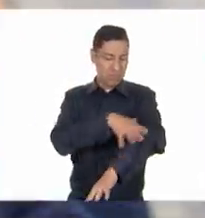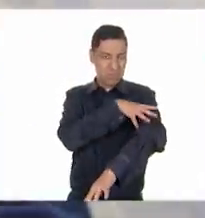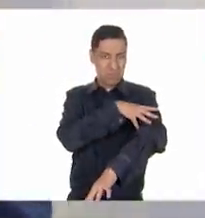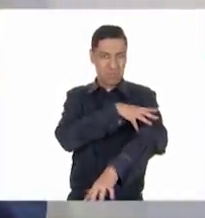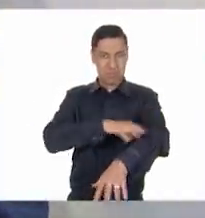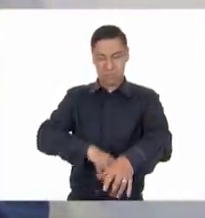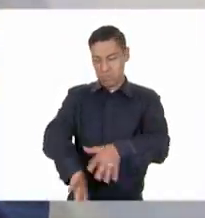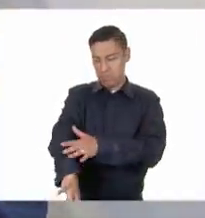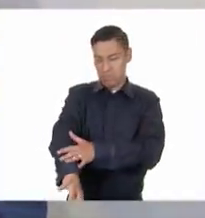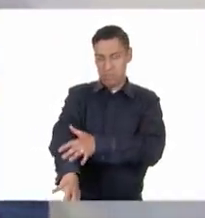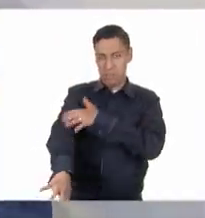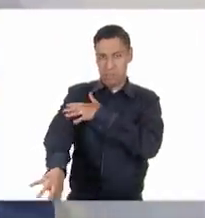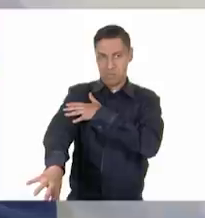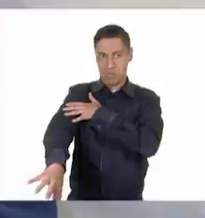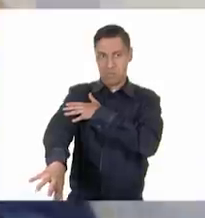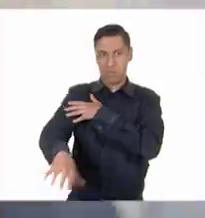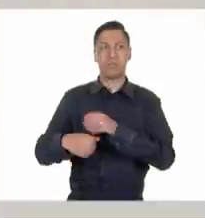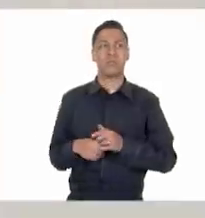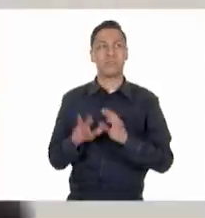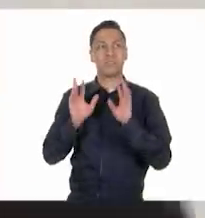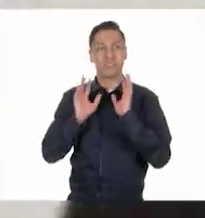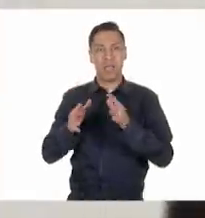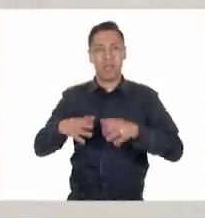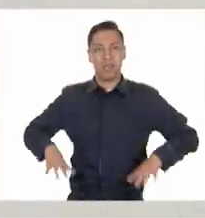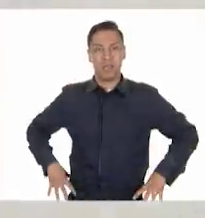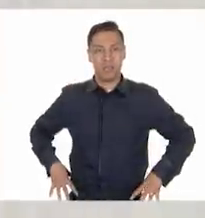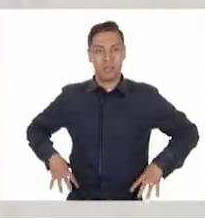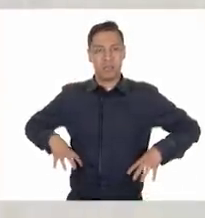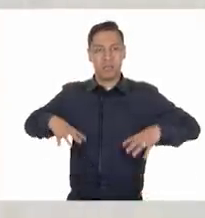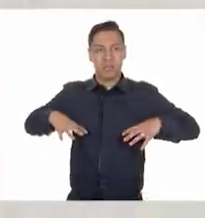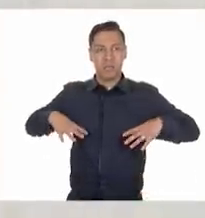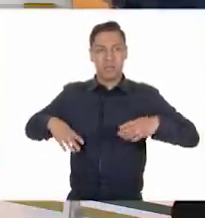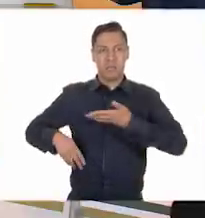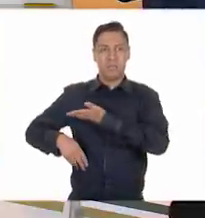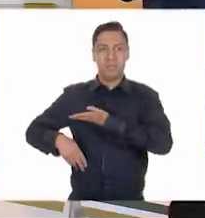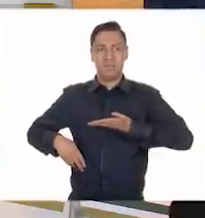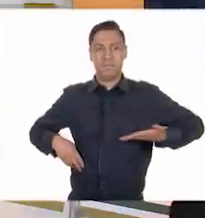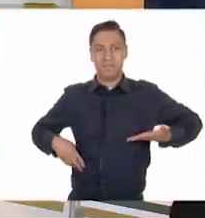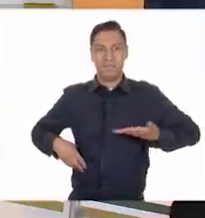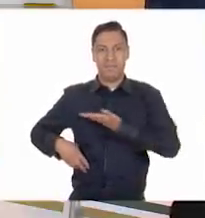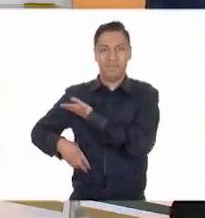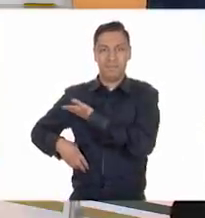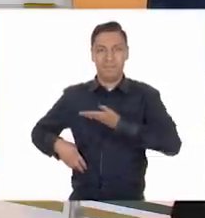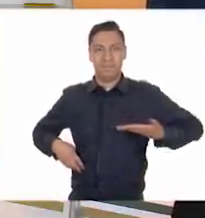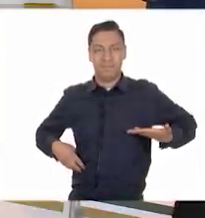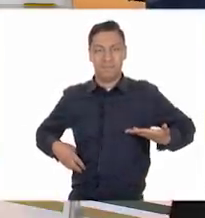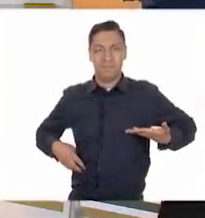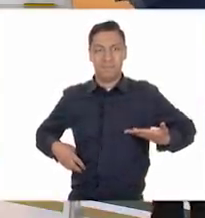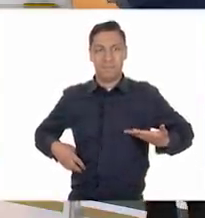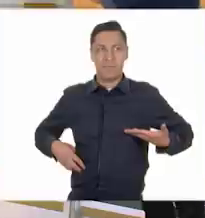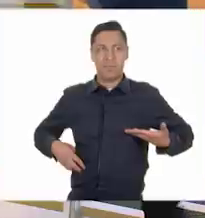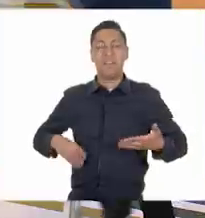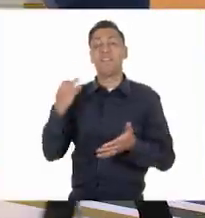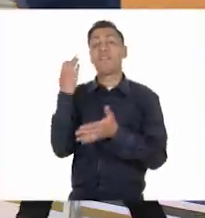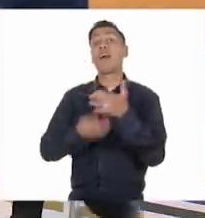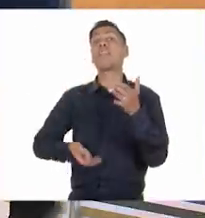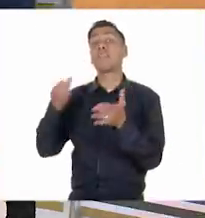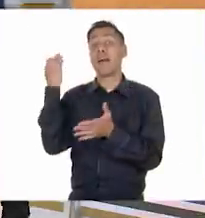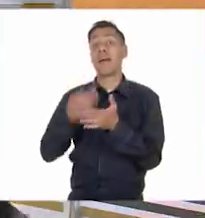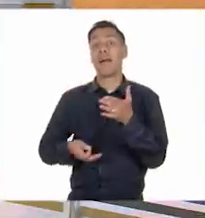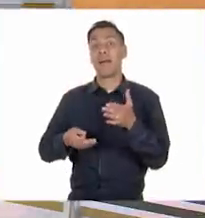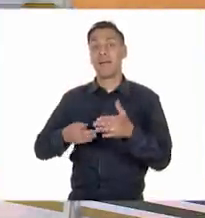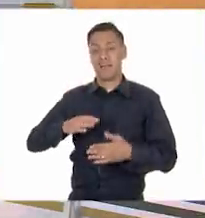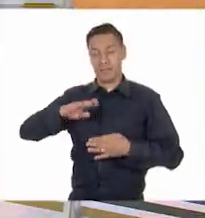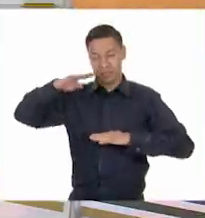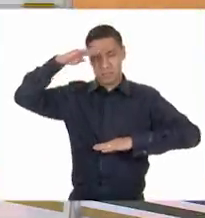esta no es, ¿verdad? Ah, sí, sí, corresponde. Muy bien. Bueno, voy rápidamente a ponerle la cinta. La cara. Ahí tenemos,